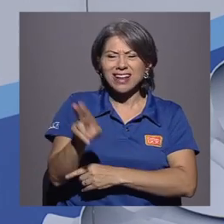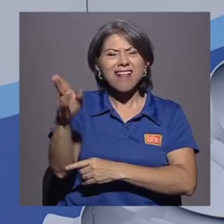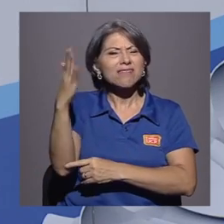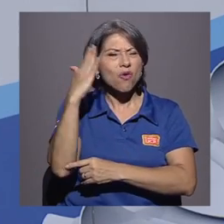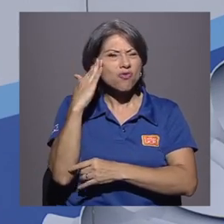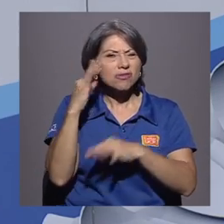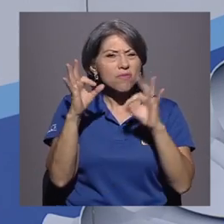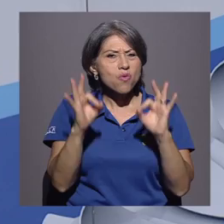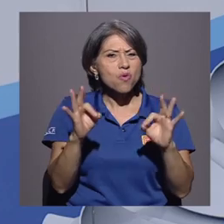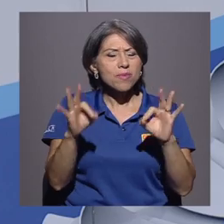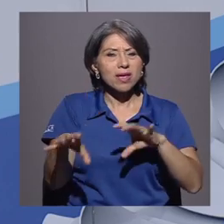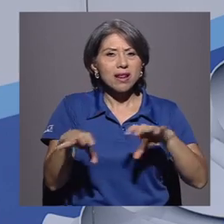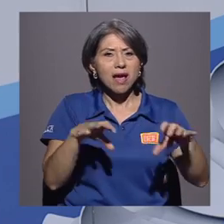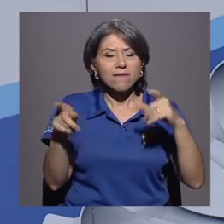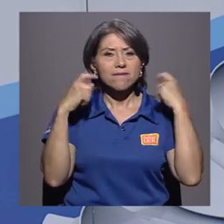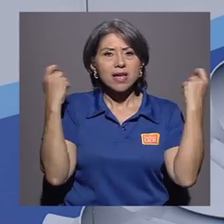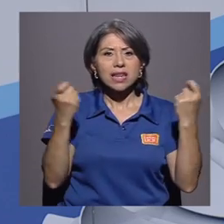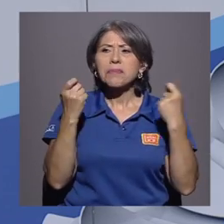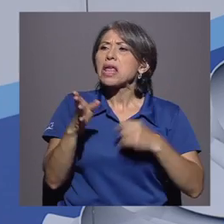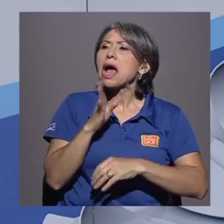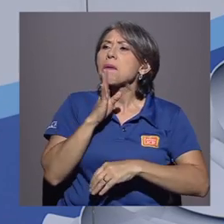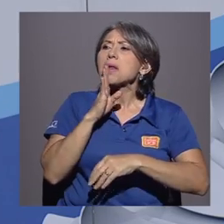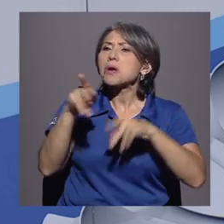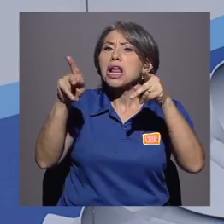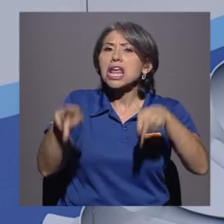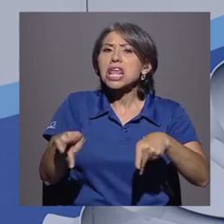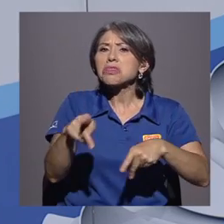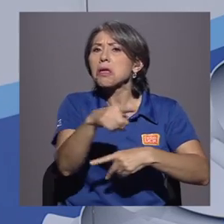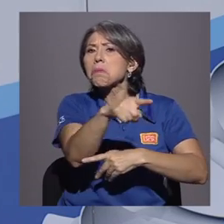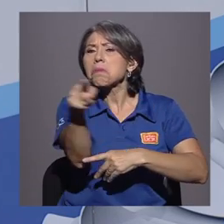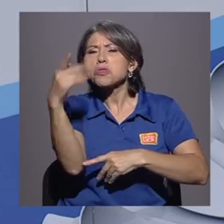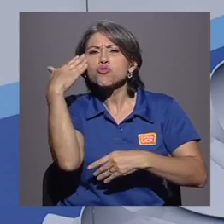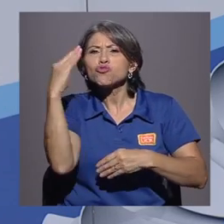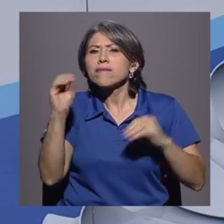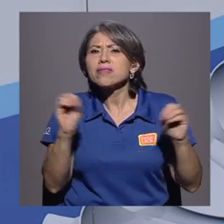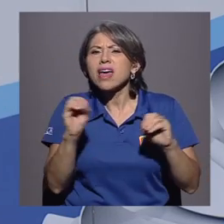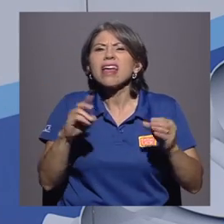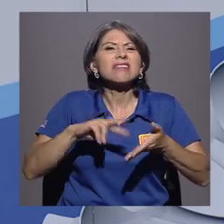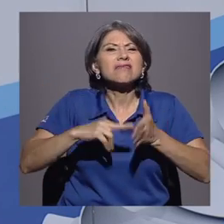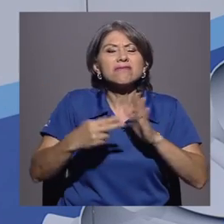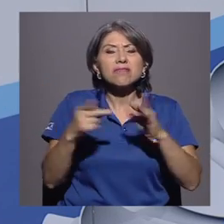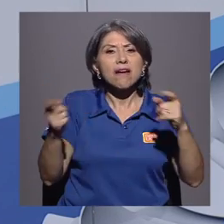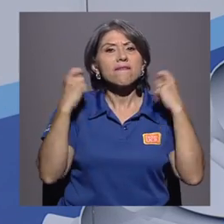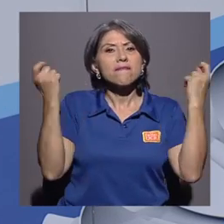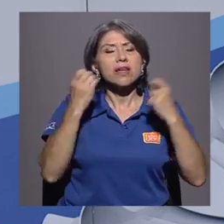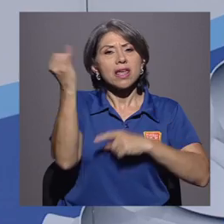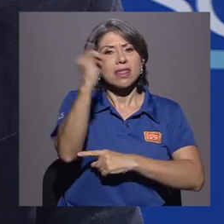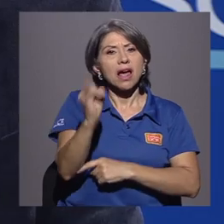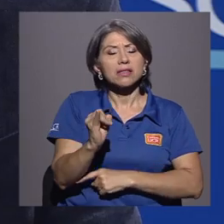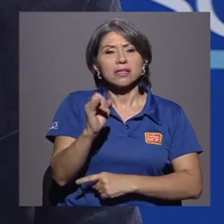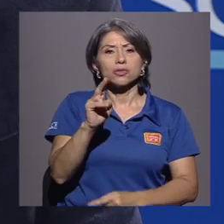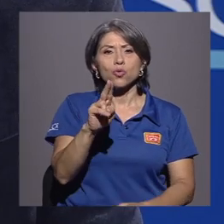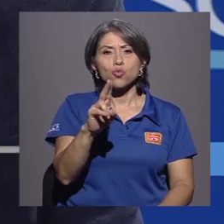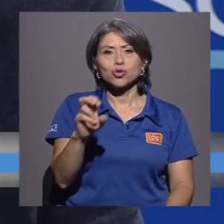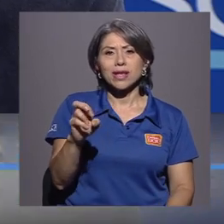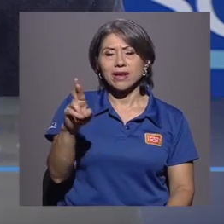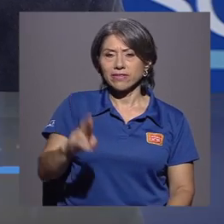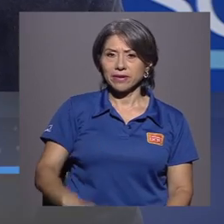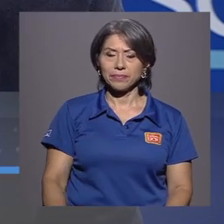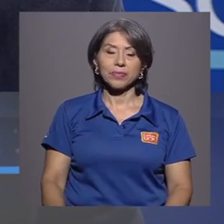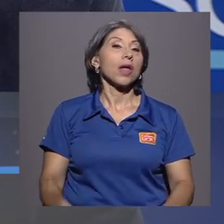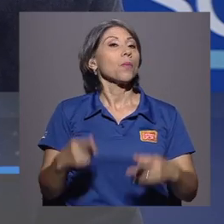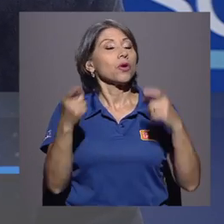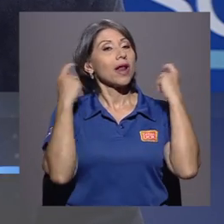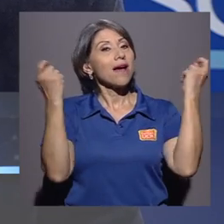esta feria. Hernán, hablemosle brevemente a la gente que no conoce la feria. ¿Qué es la Feria de las Artes de la UCR? Bueno, la Feria